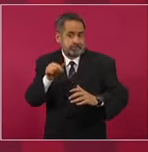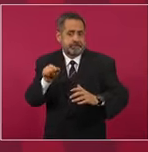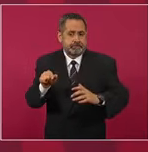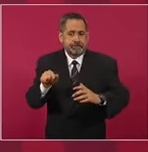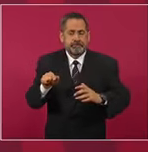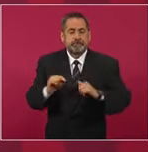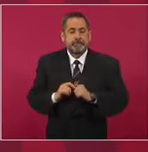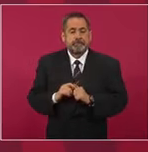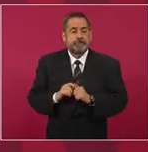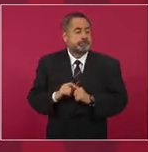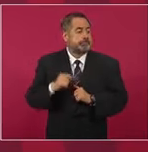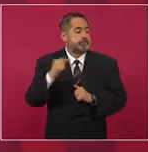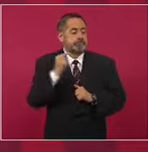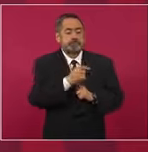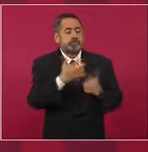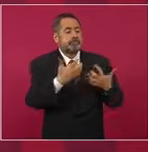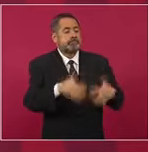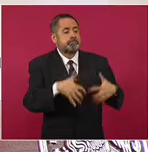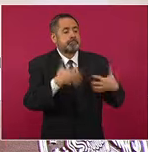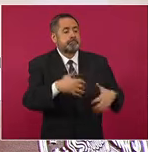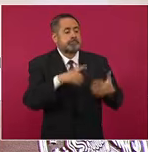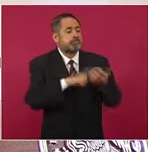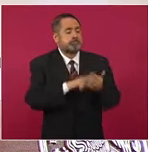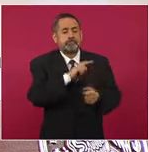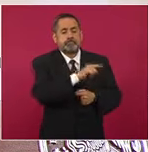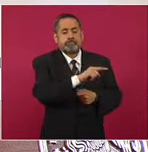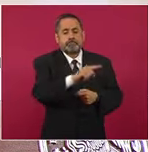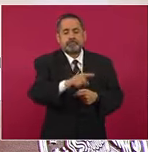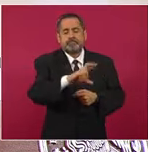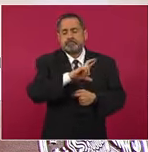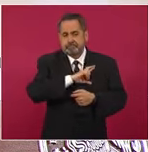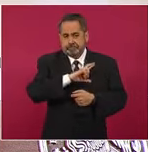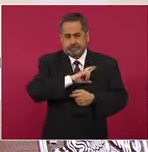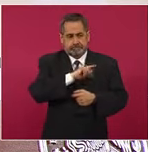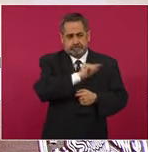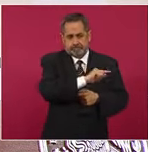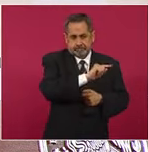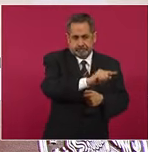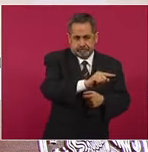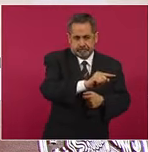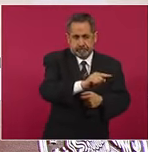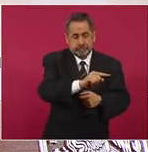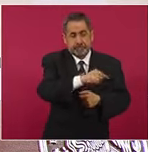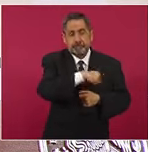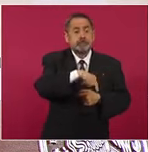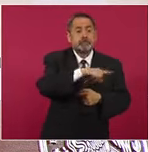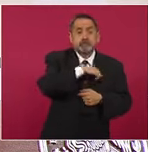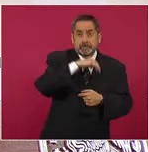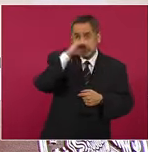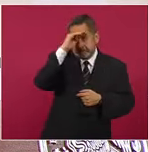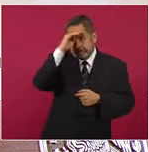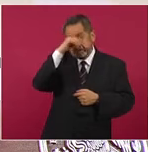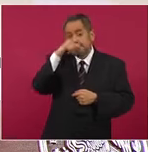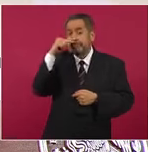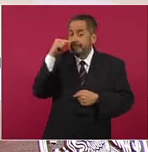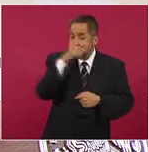las empresas particulares que tienen como propósito